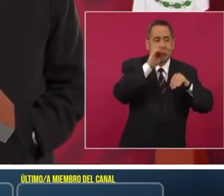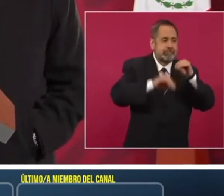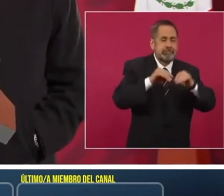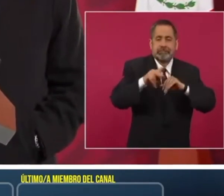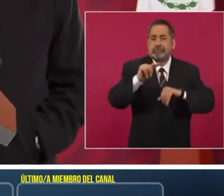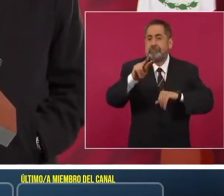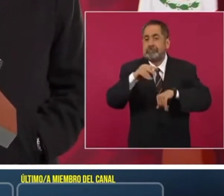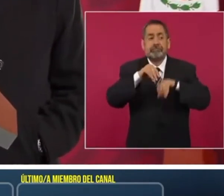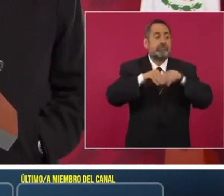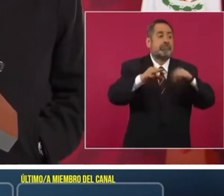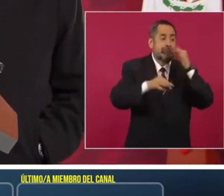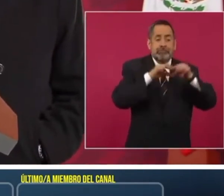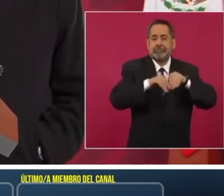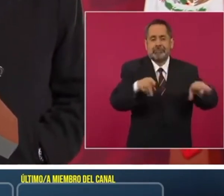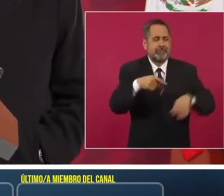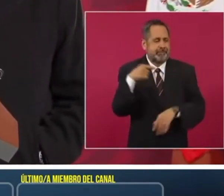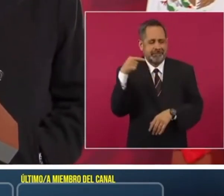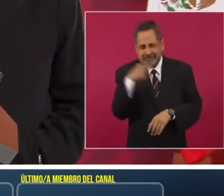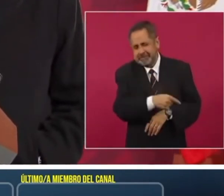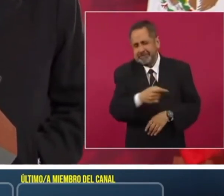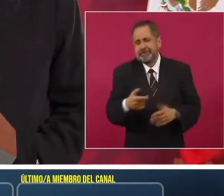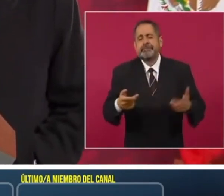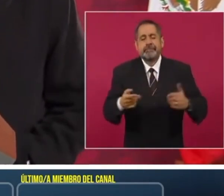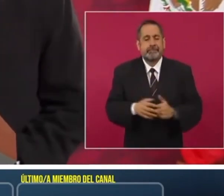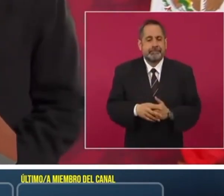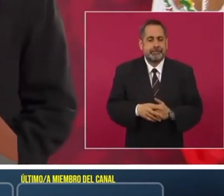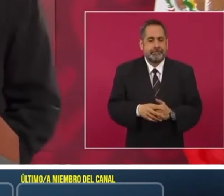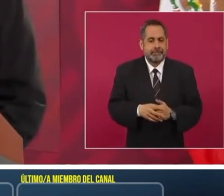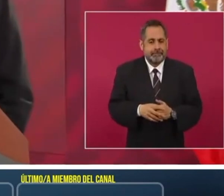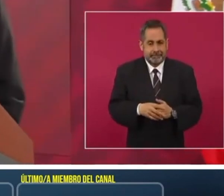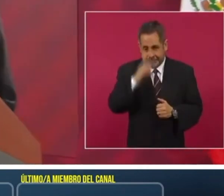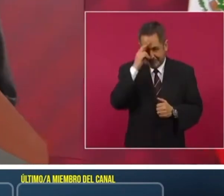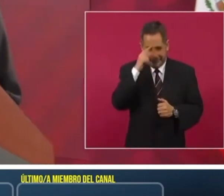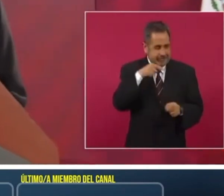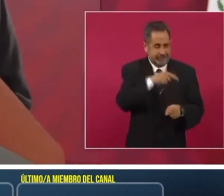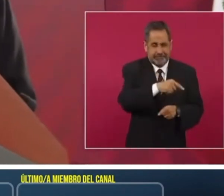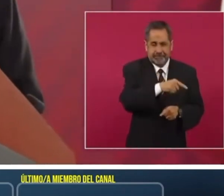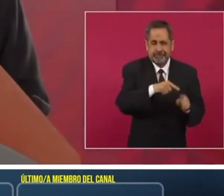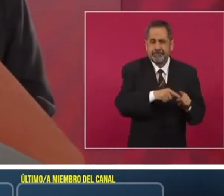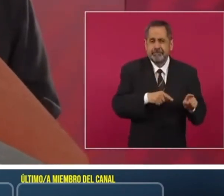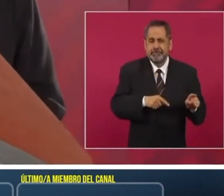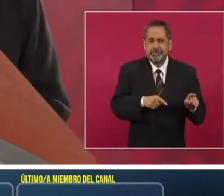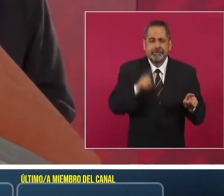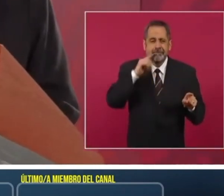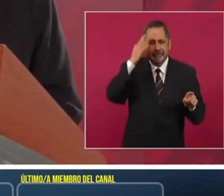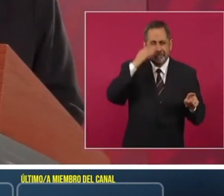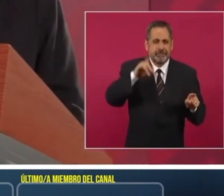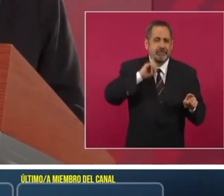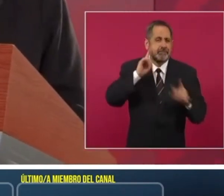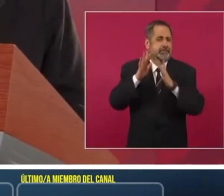televisión de una señora